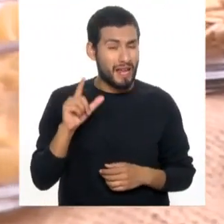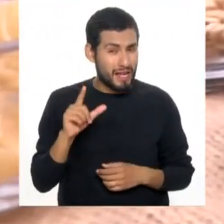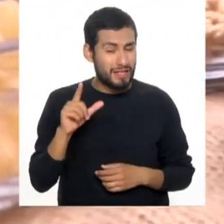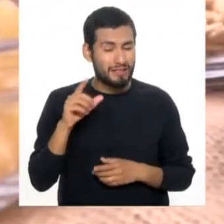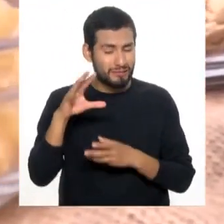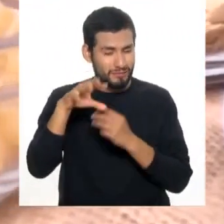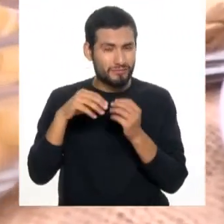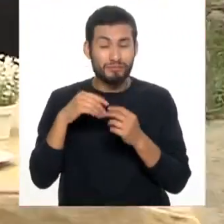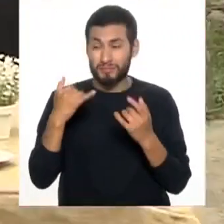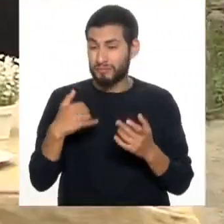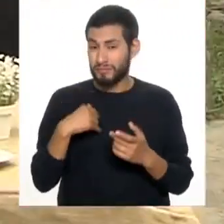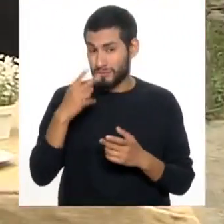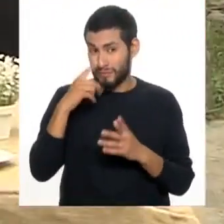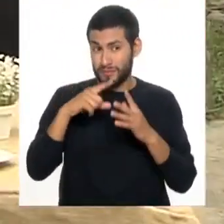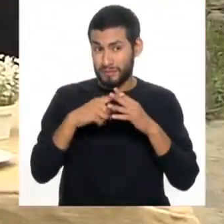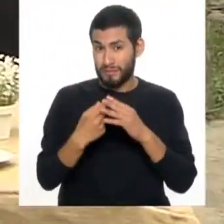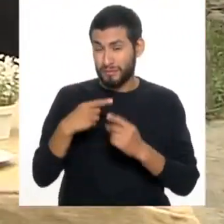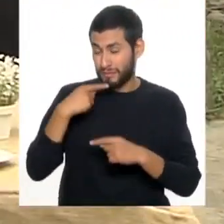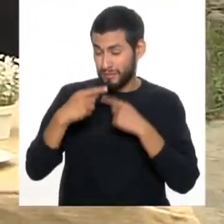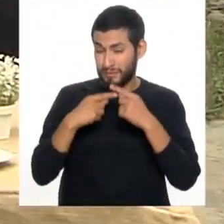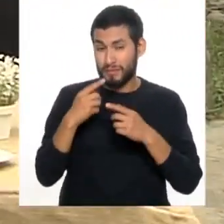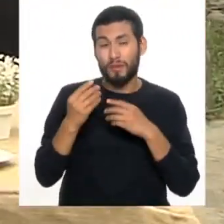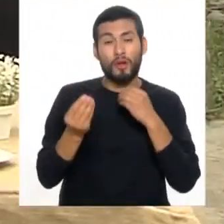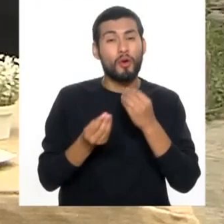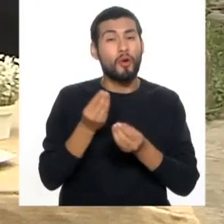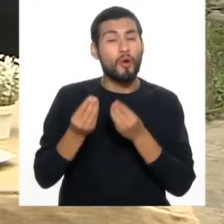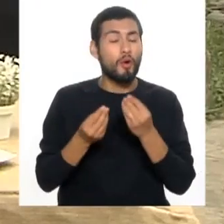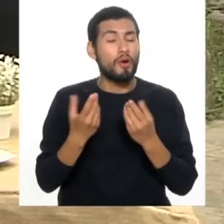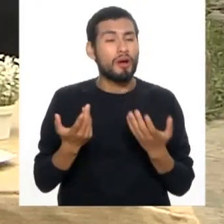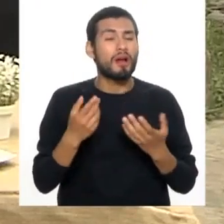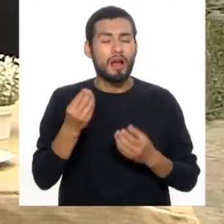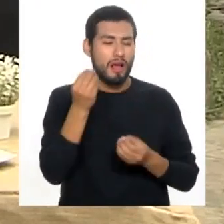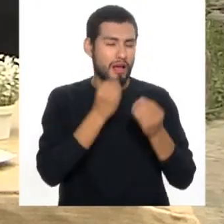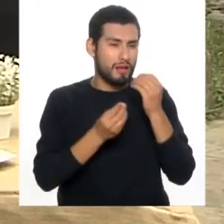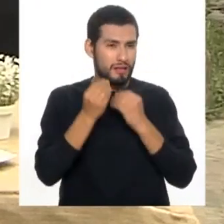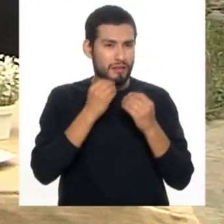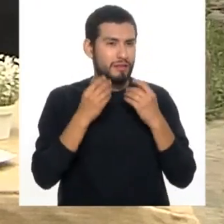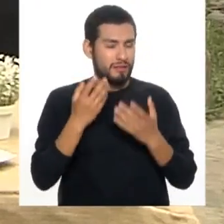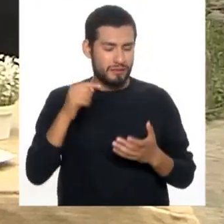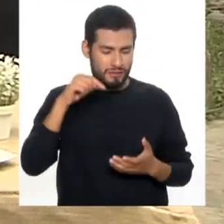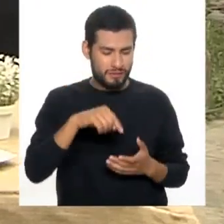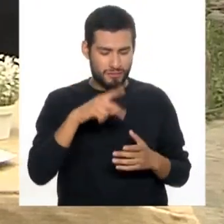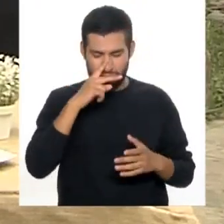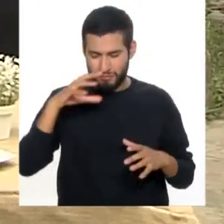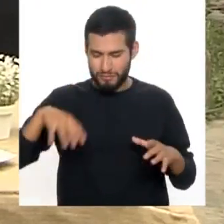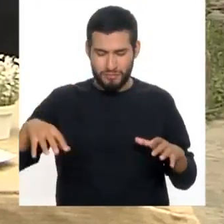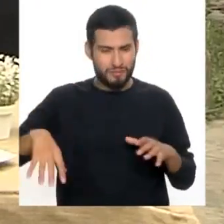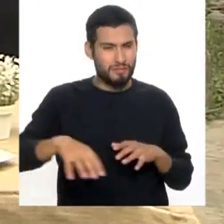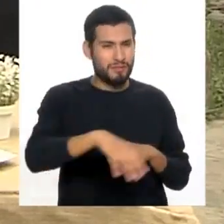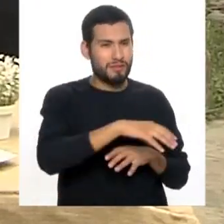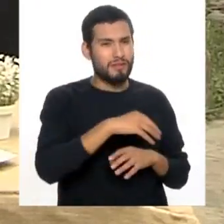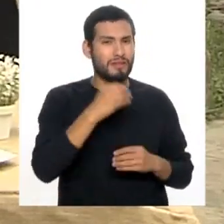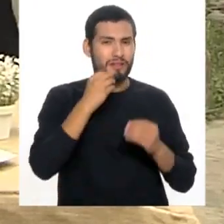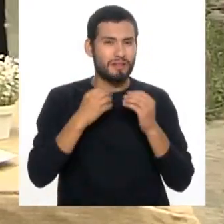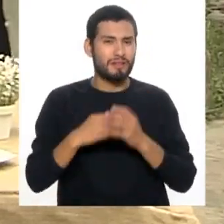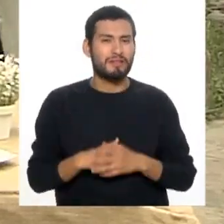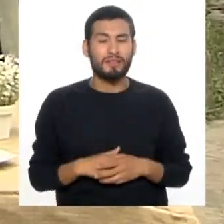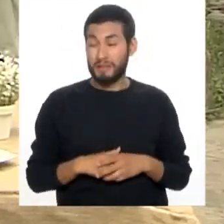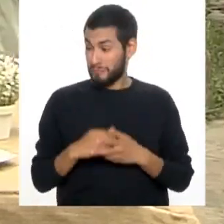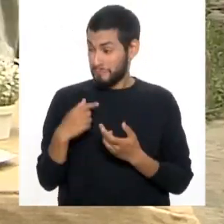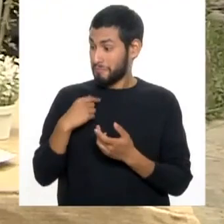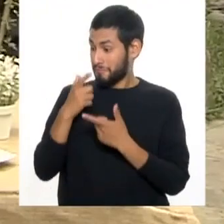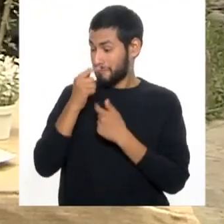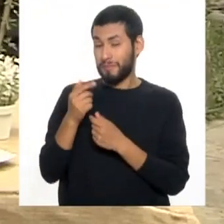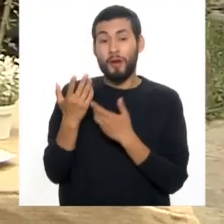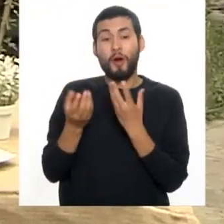Así que, ¿qué te parece si les empiezo a contar cómo sería un día de alimentación con esta dieta? A ver, me interesa.